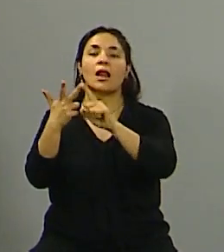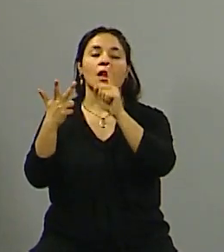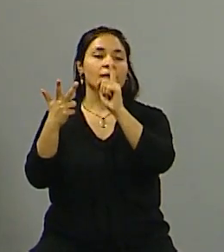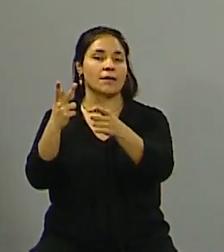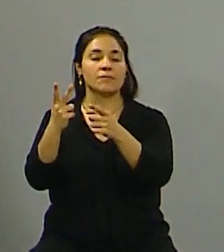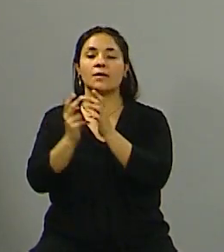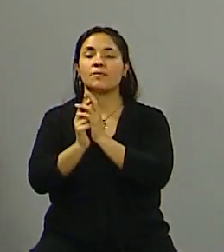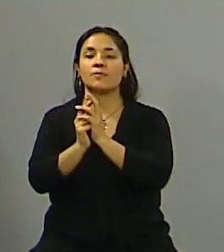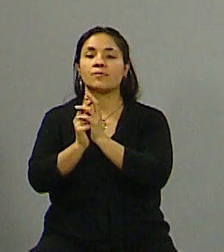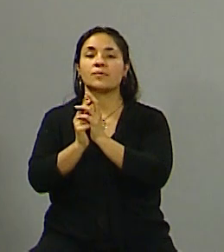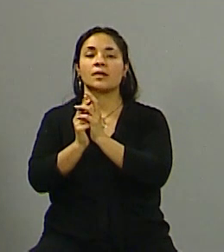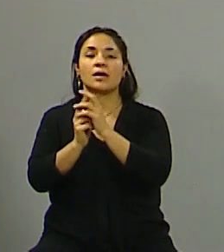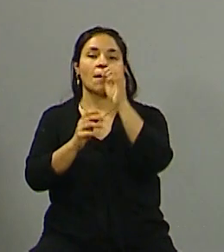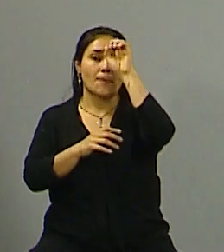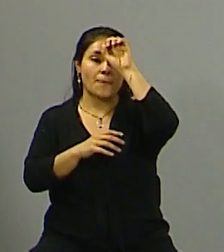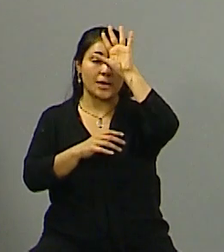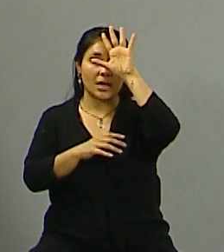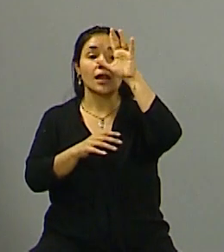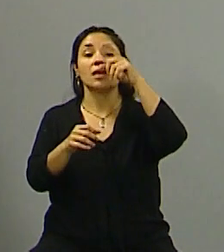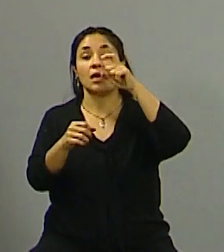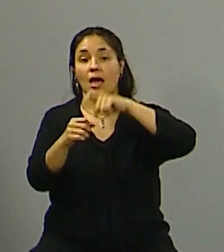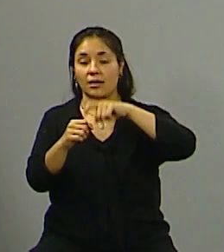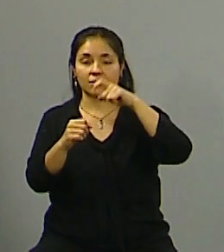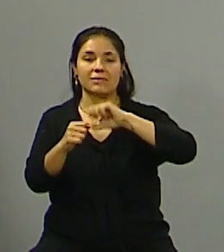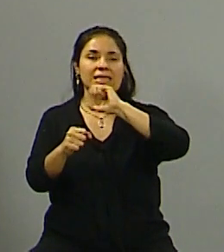tenés minería de tercera generación como, por ejemplo,